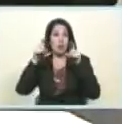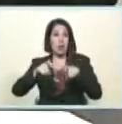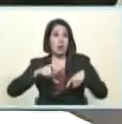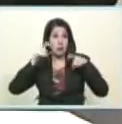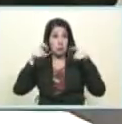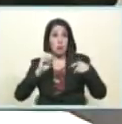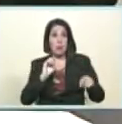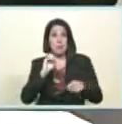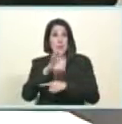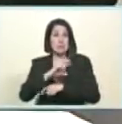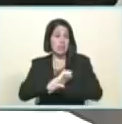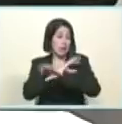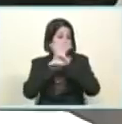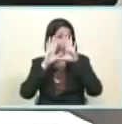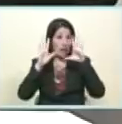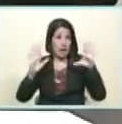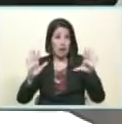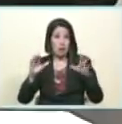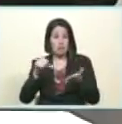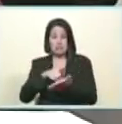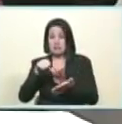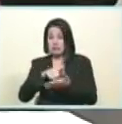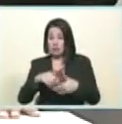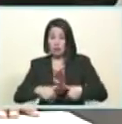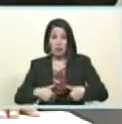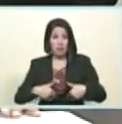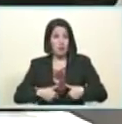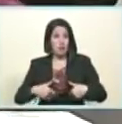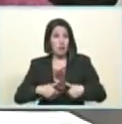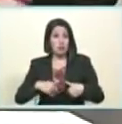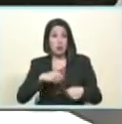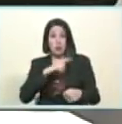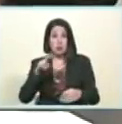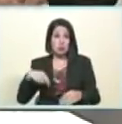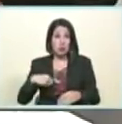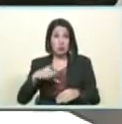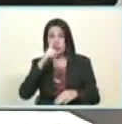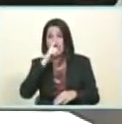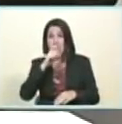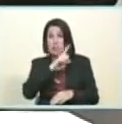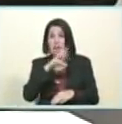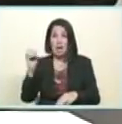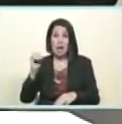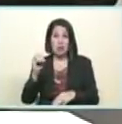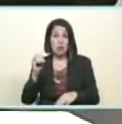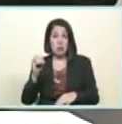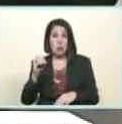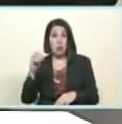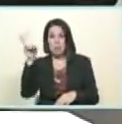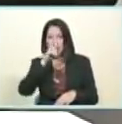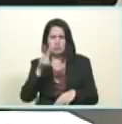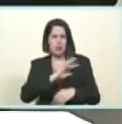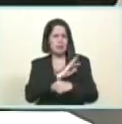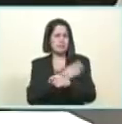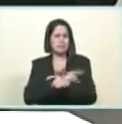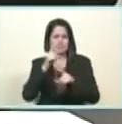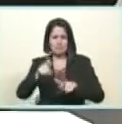pernil a partir del 15 atención clas compadre a llamarse todo el mundo pendiente todo el mundo activado todo el mundo